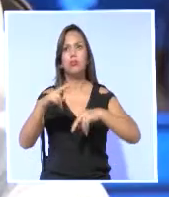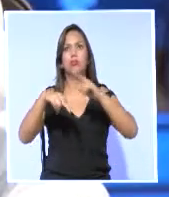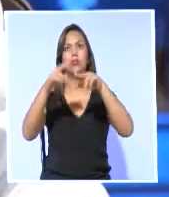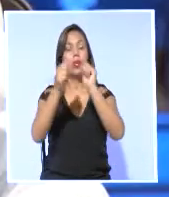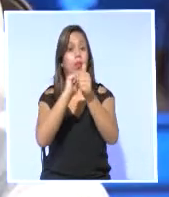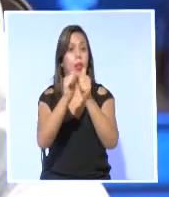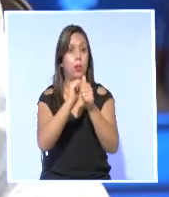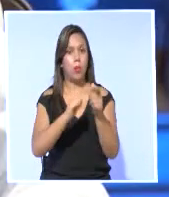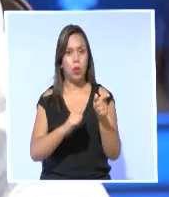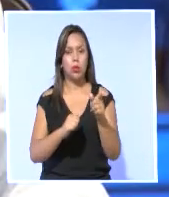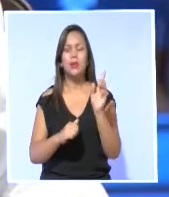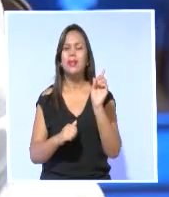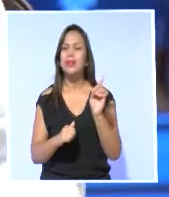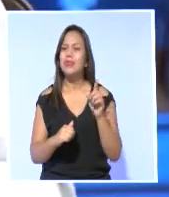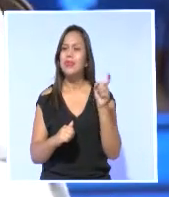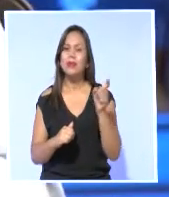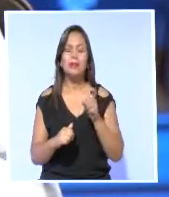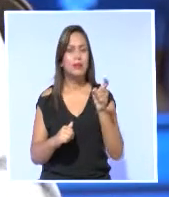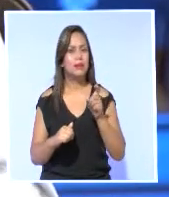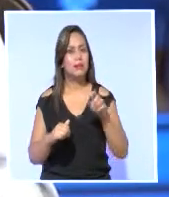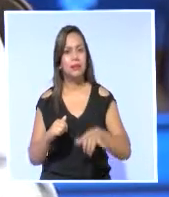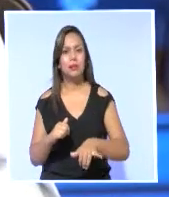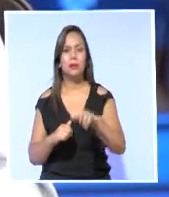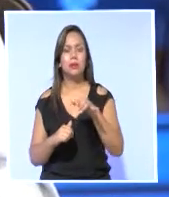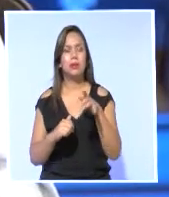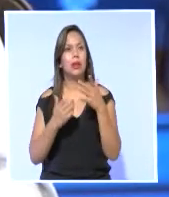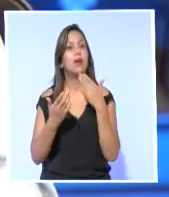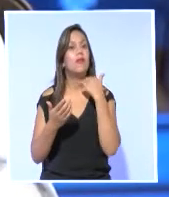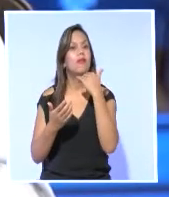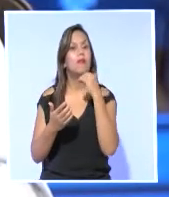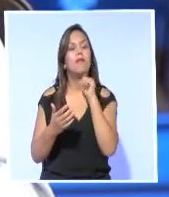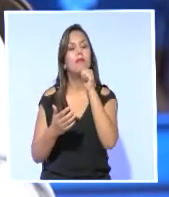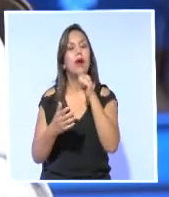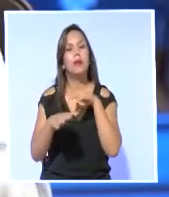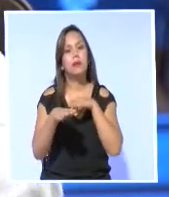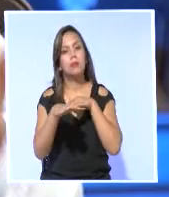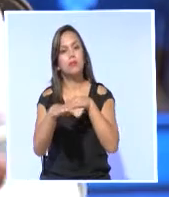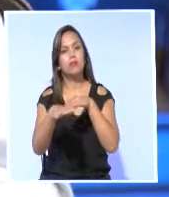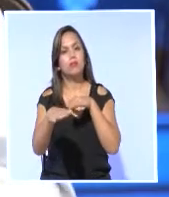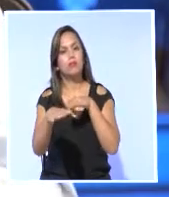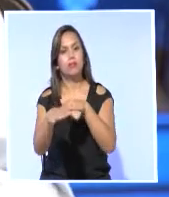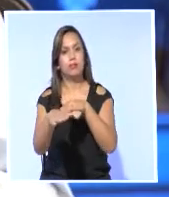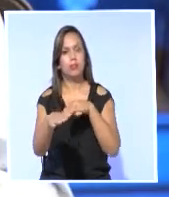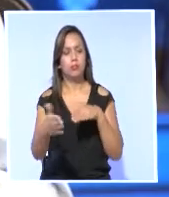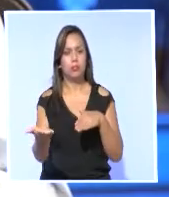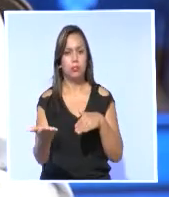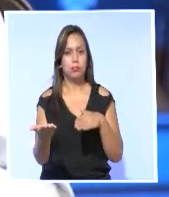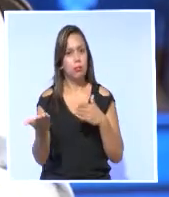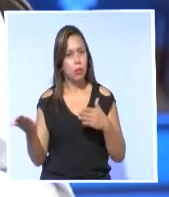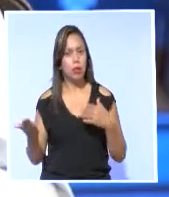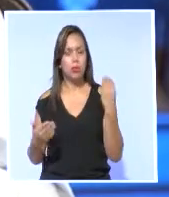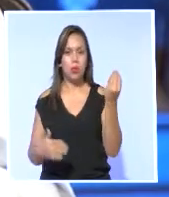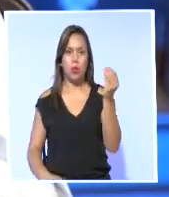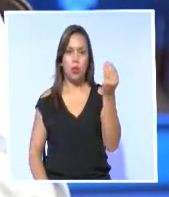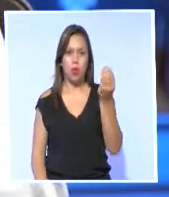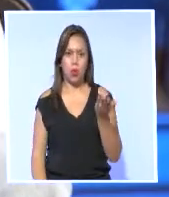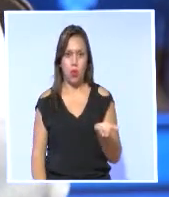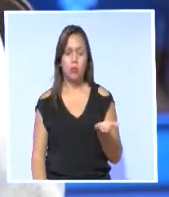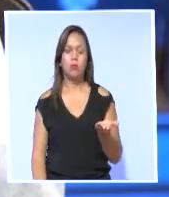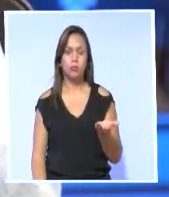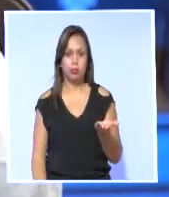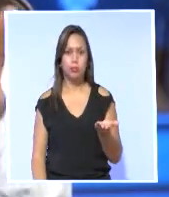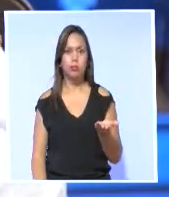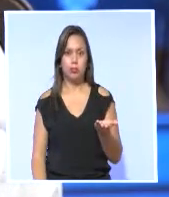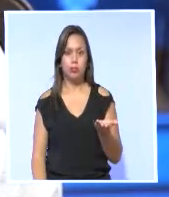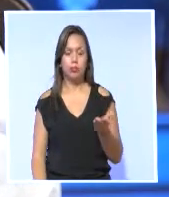deportes, el problema persiste por la falta de acompañamiento. Falta ver abajo a los jóvenes porque los ya